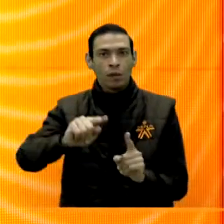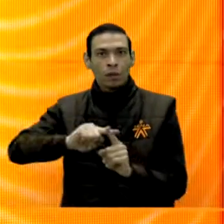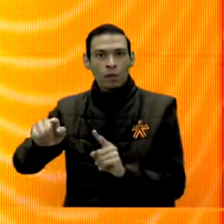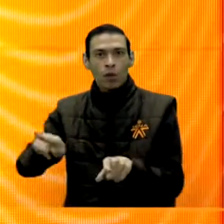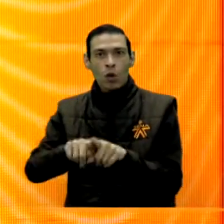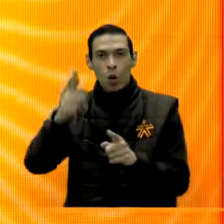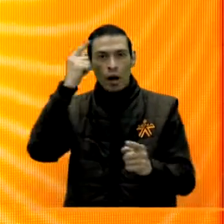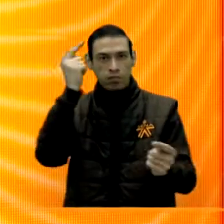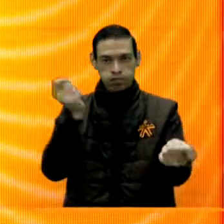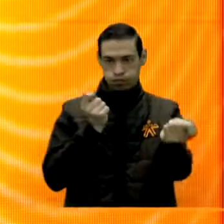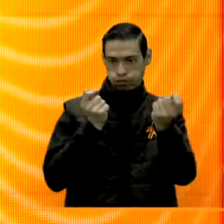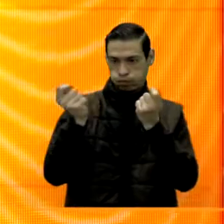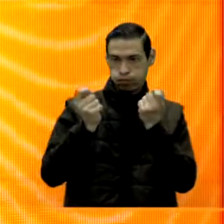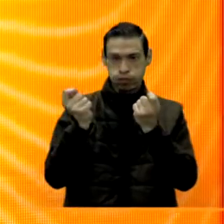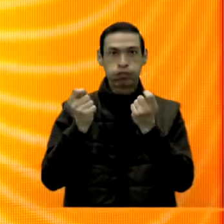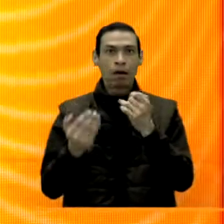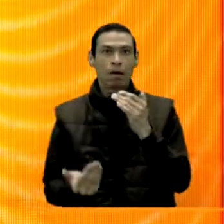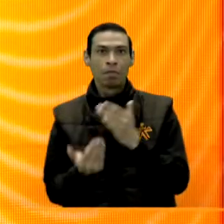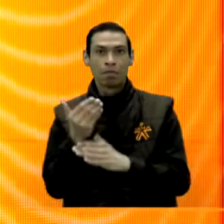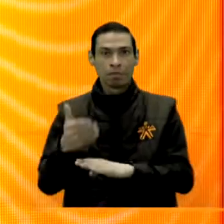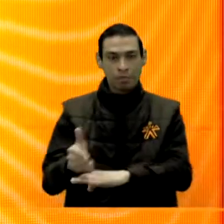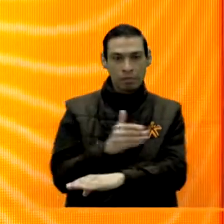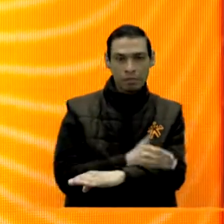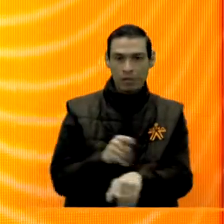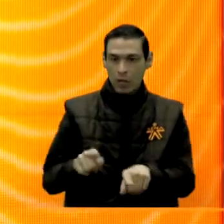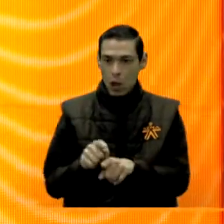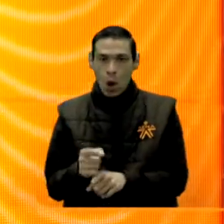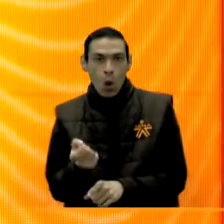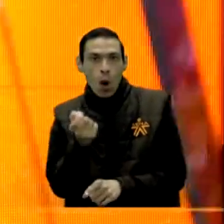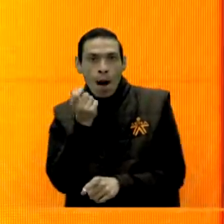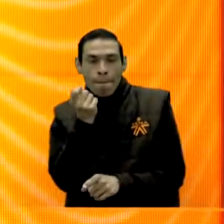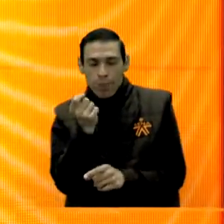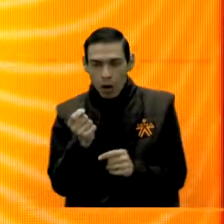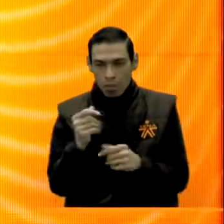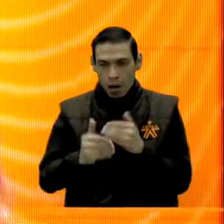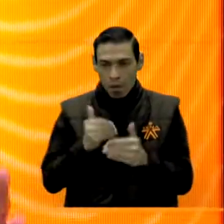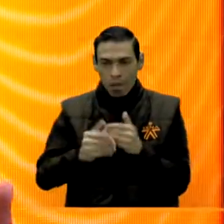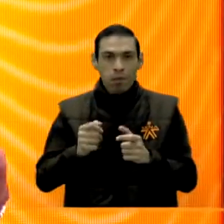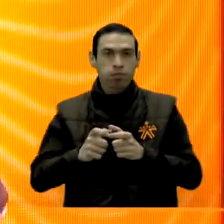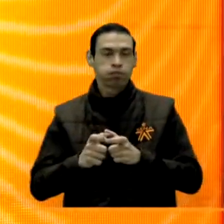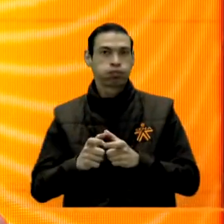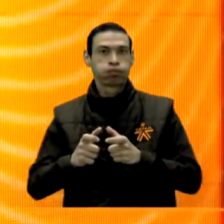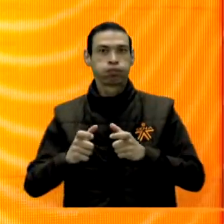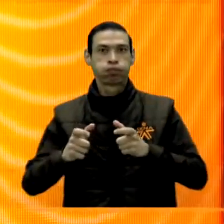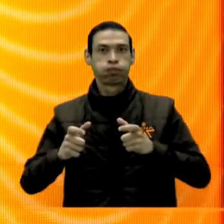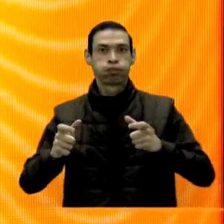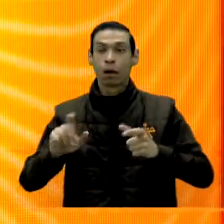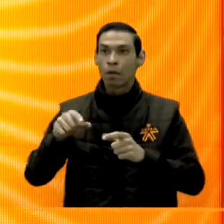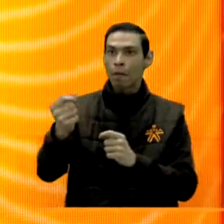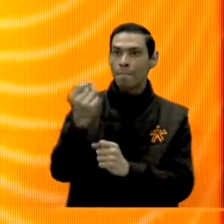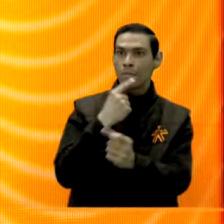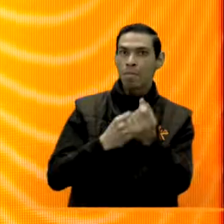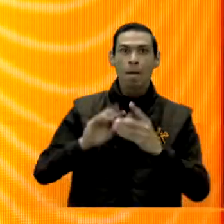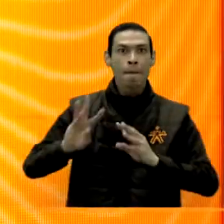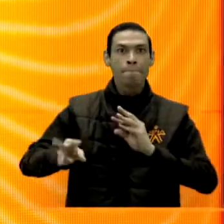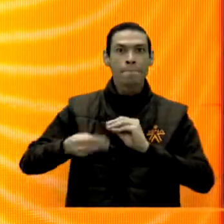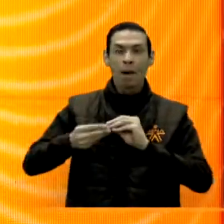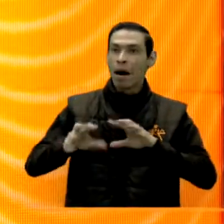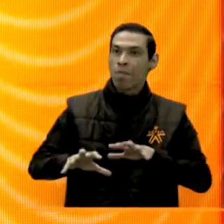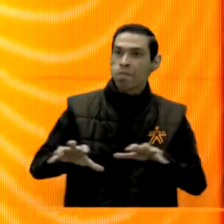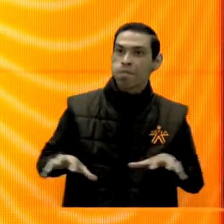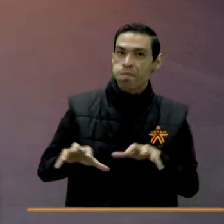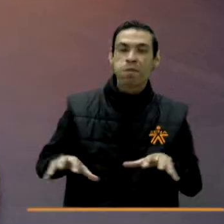estratégicos. Empezamos con algo pequeño y en algún momento ya estamos haciendo grandes cosas y nos dicen qué más podemos hacer